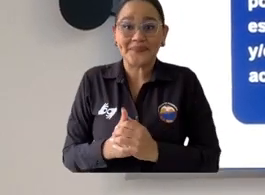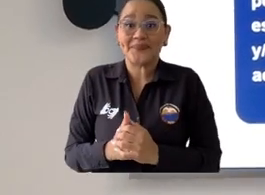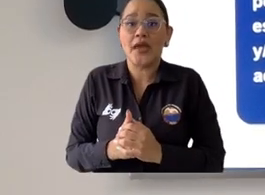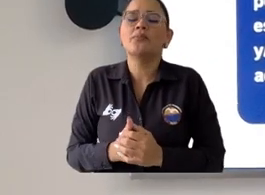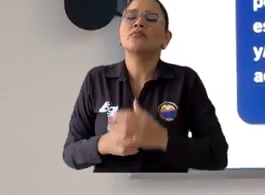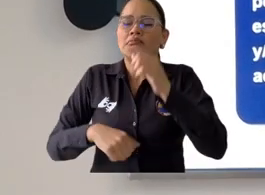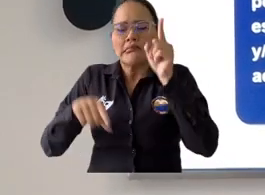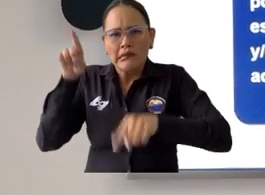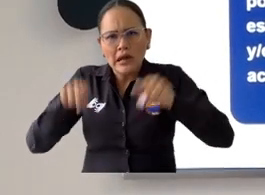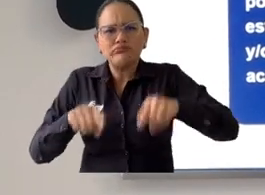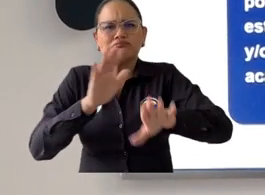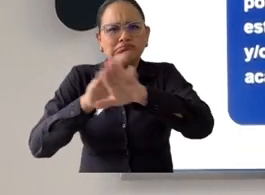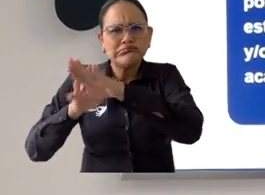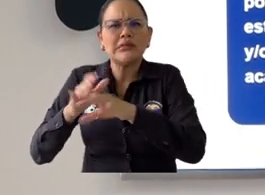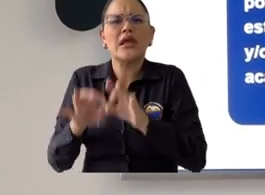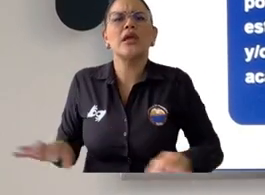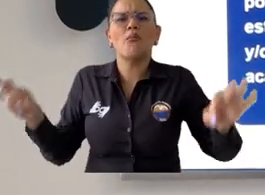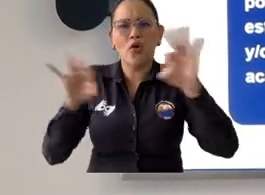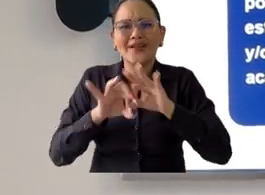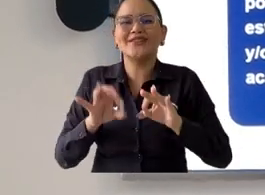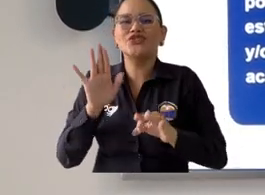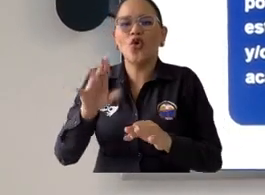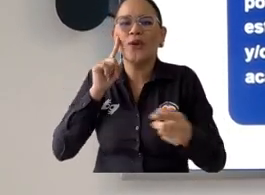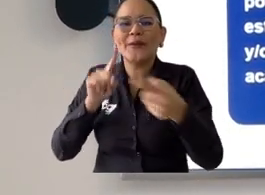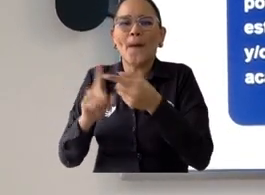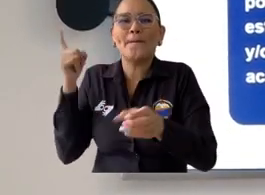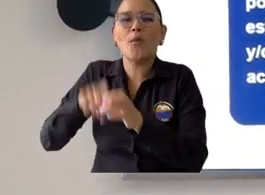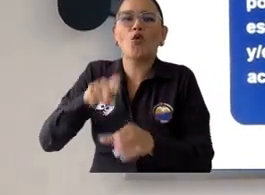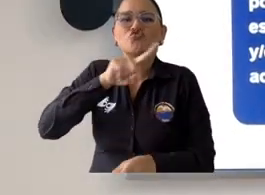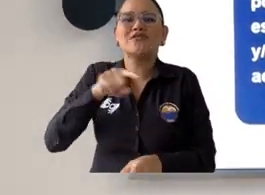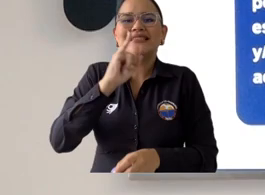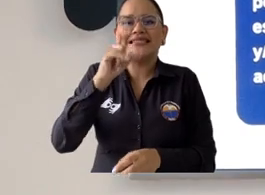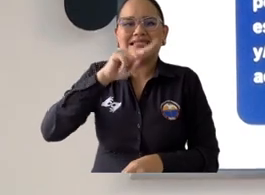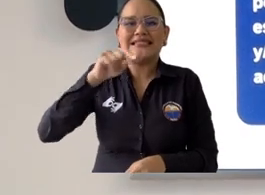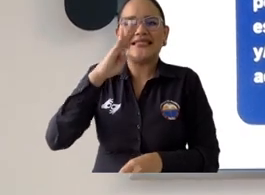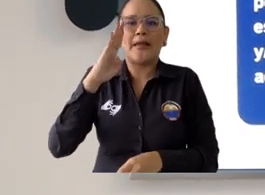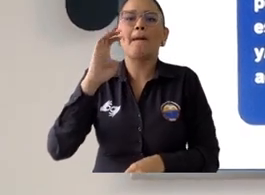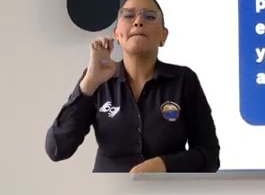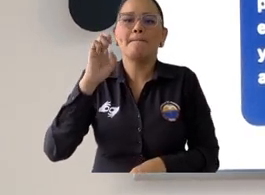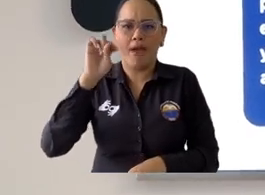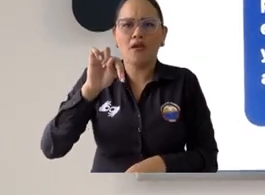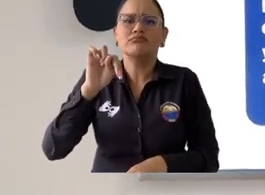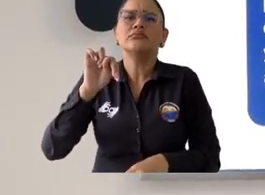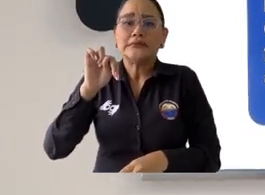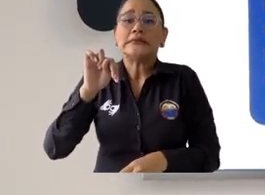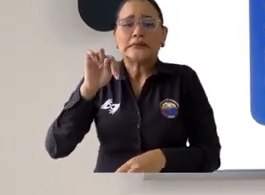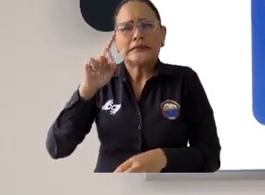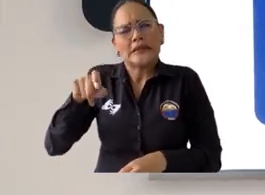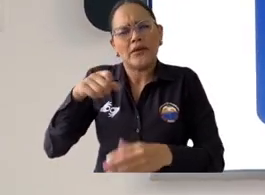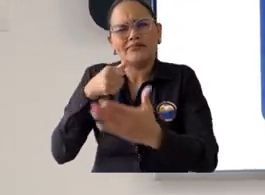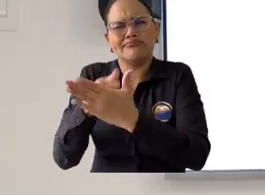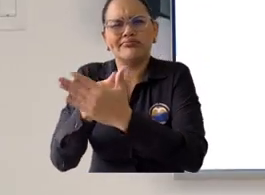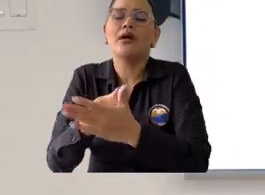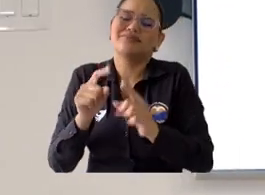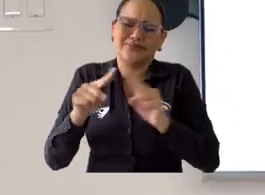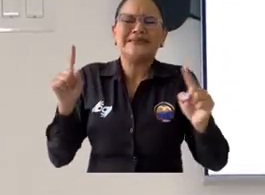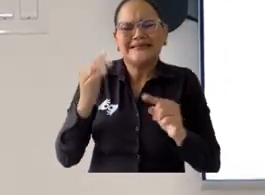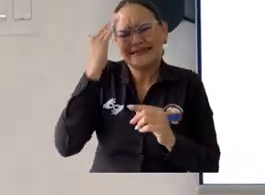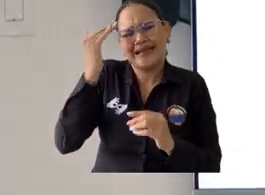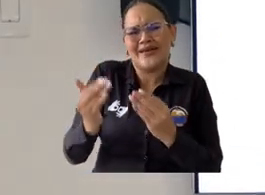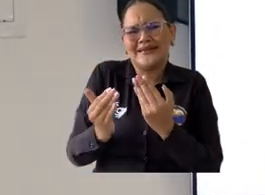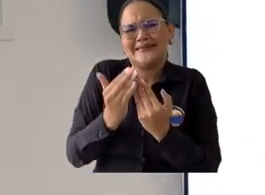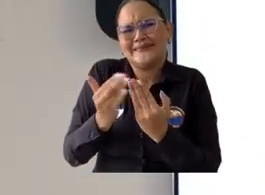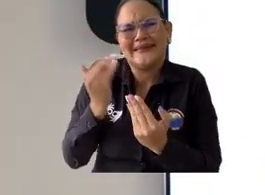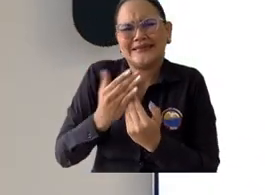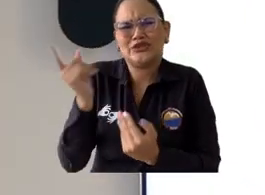Pero además, la universidad tiene un conjunto de esfuerzos institucionales enormes para disminuir los costos de la matrícula. Los programas de